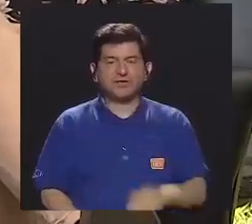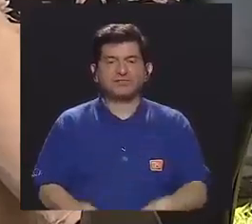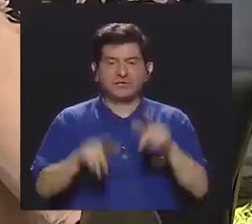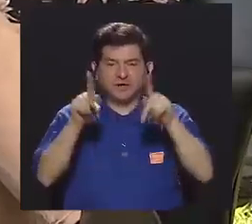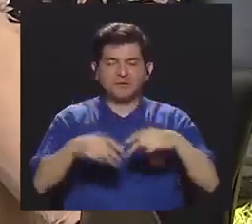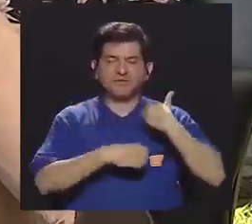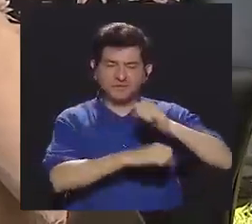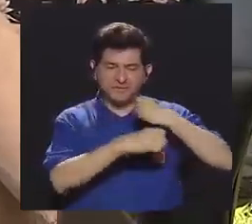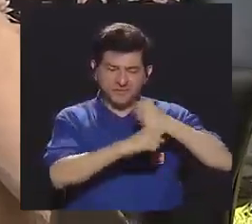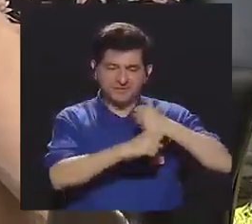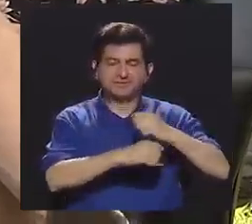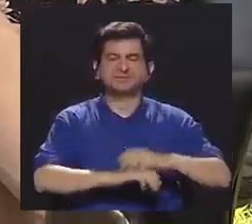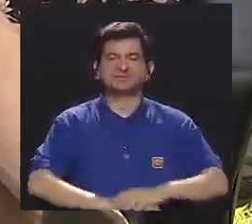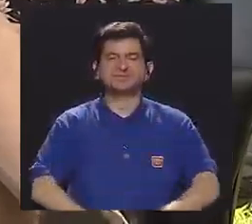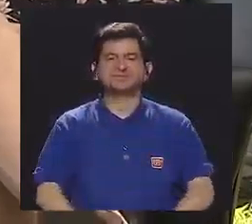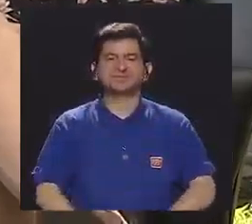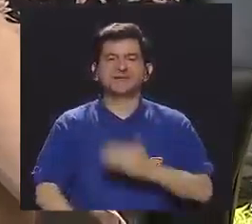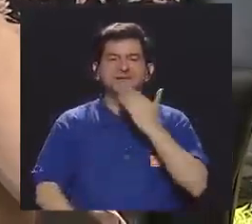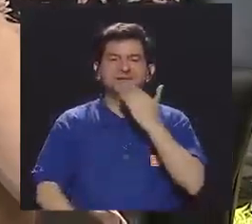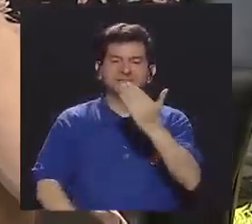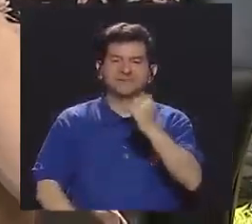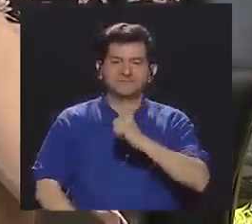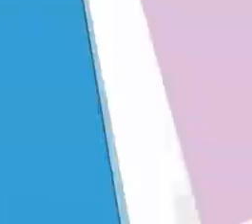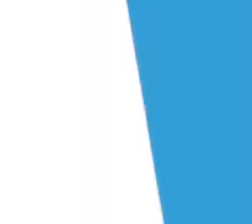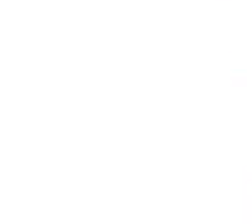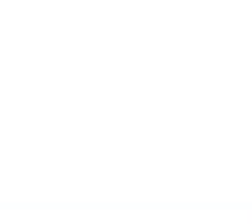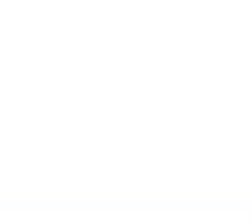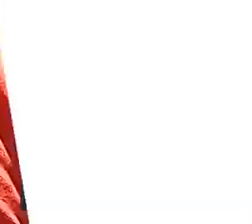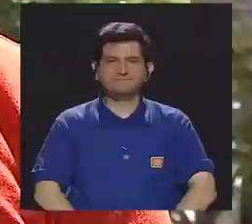chicas de la municipalidad. Muchas gracias.